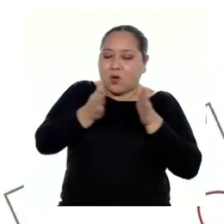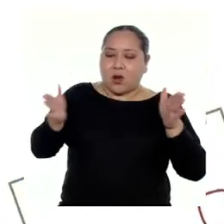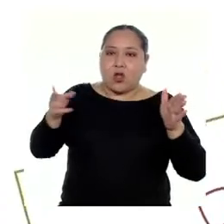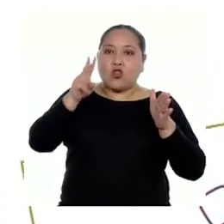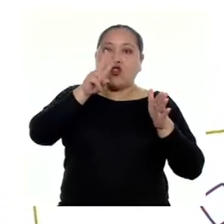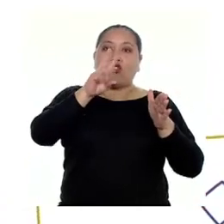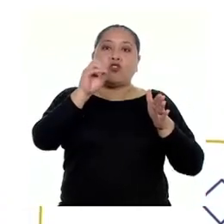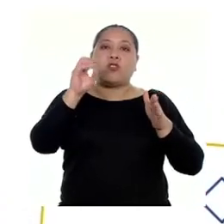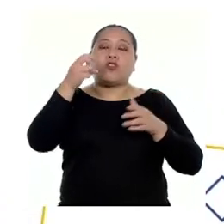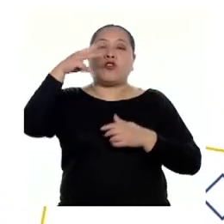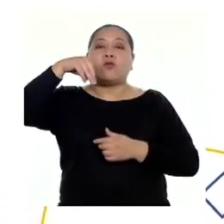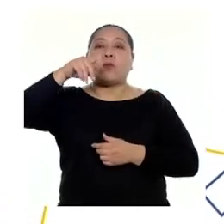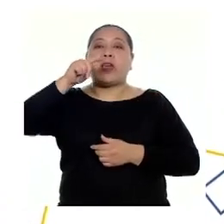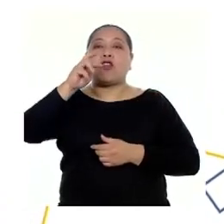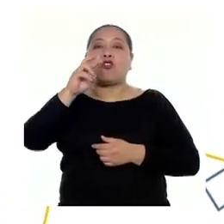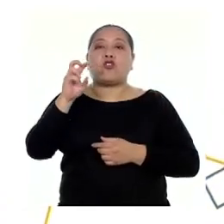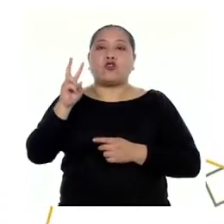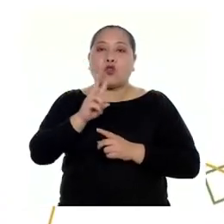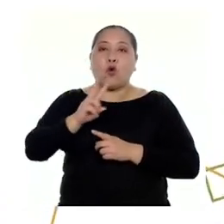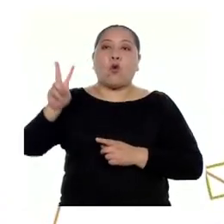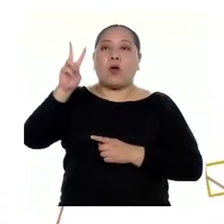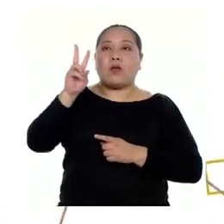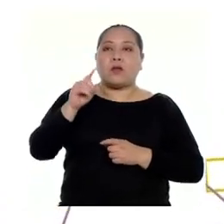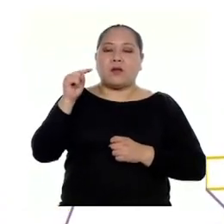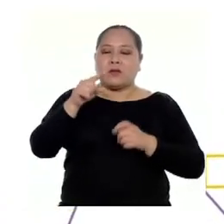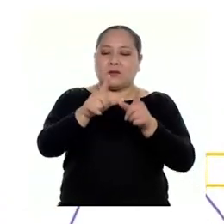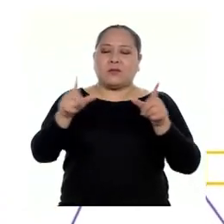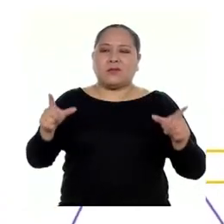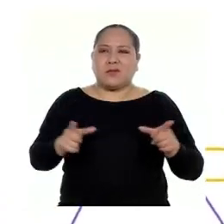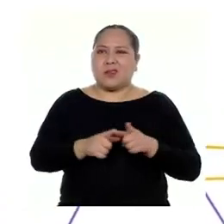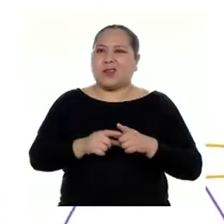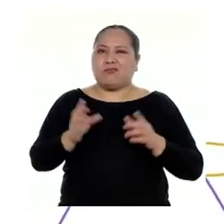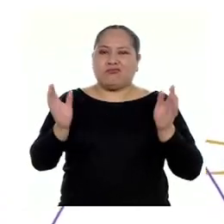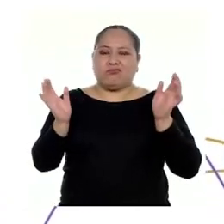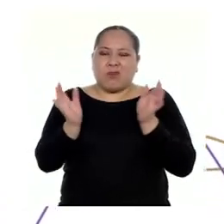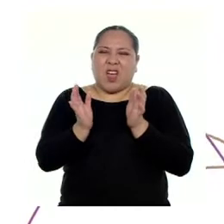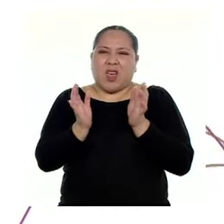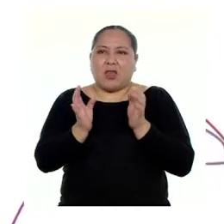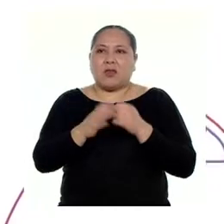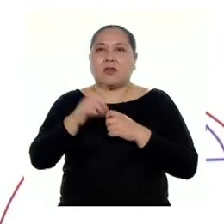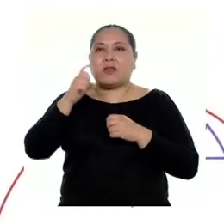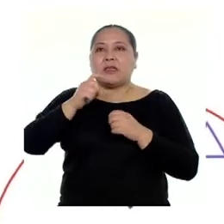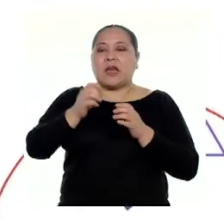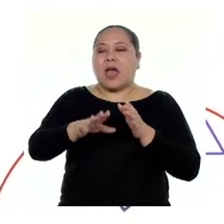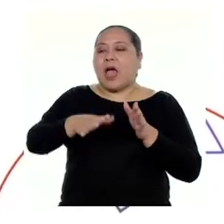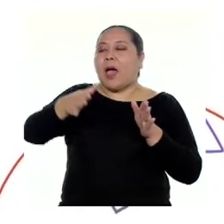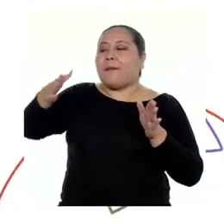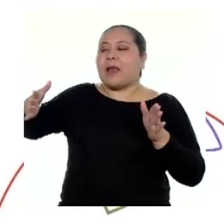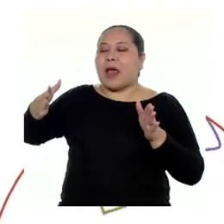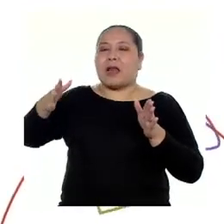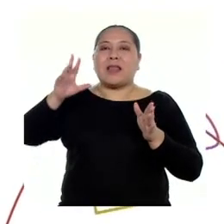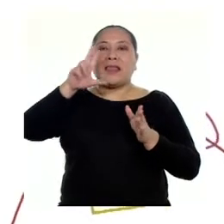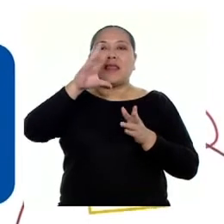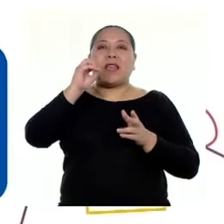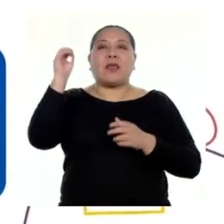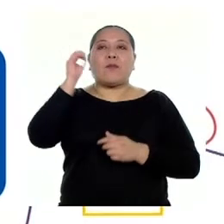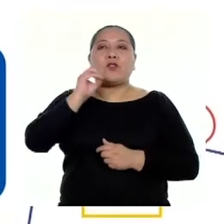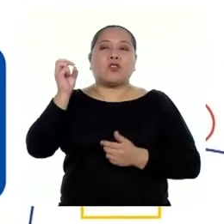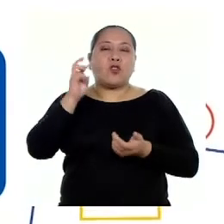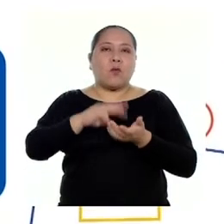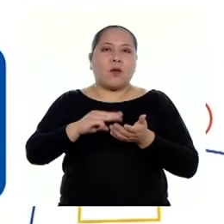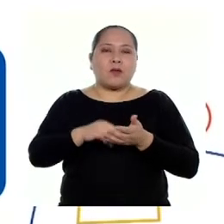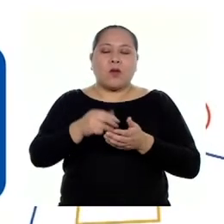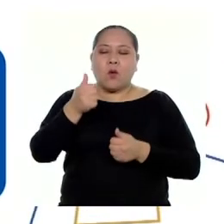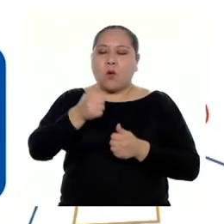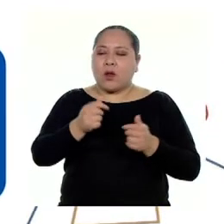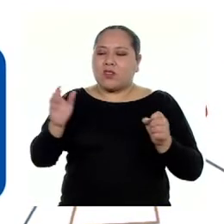metros cuadrados. Pero este terreno ha quedado insuficiente, por lo que se decidió ampliar un 30% más de área. ¿Cuál